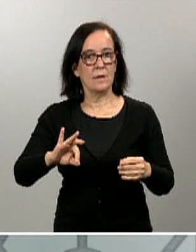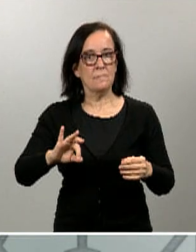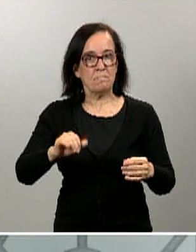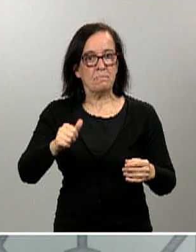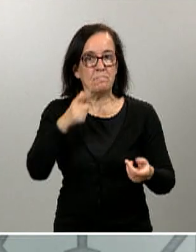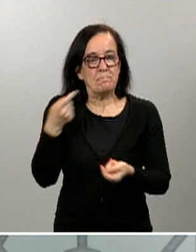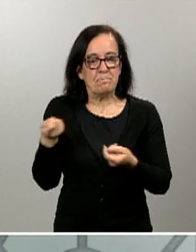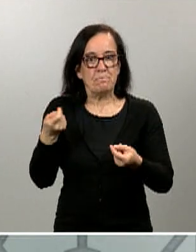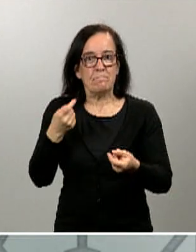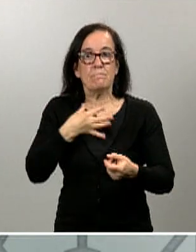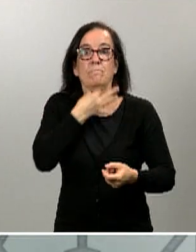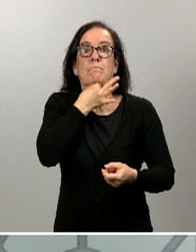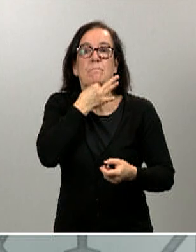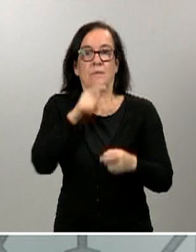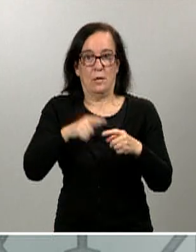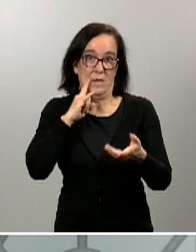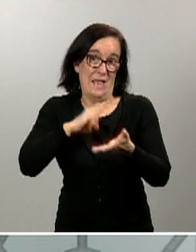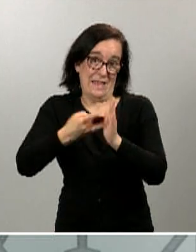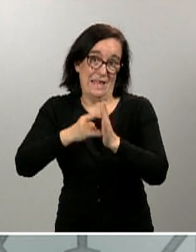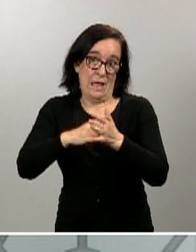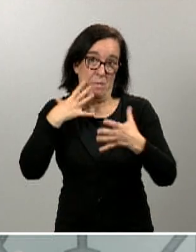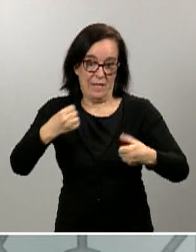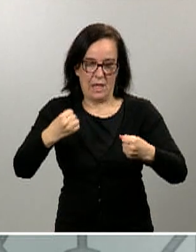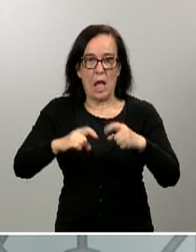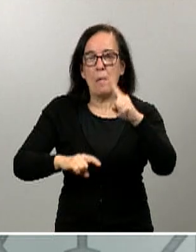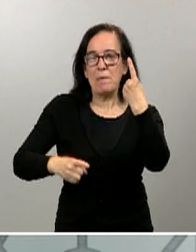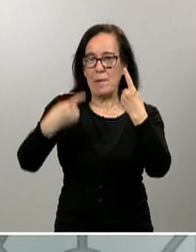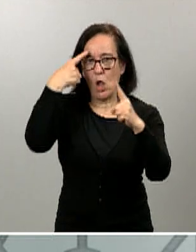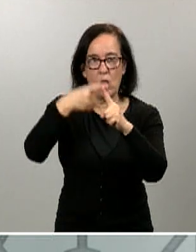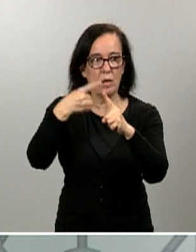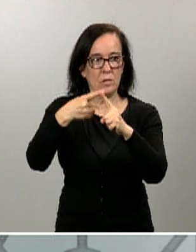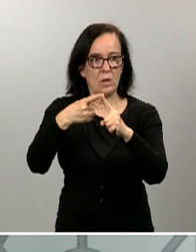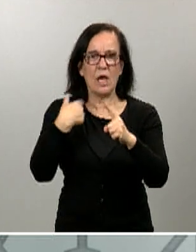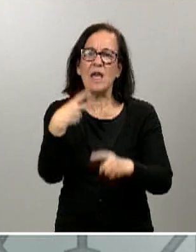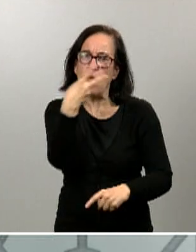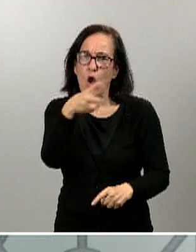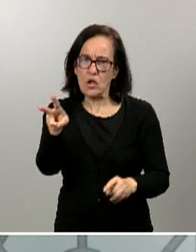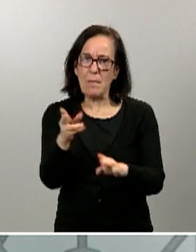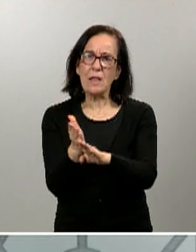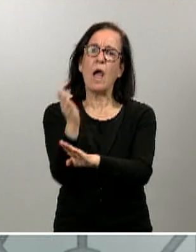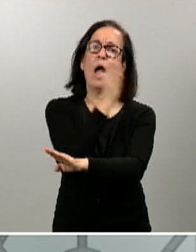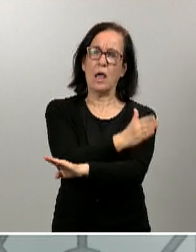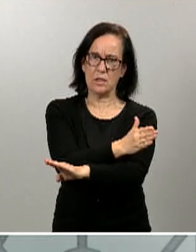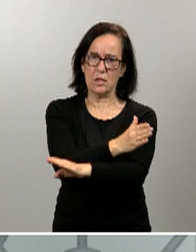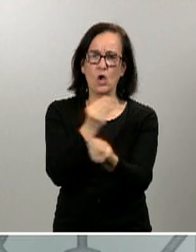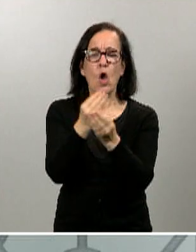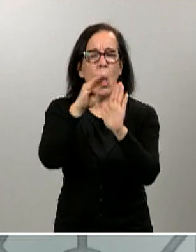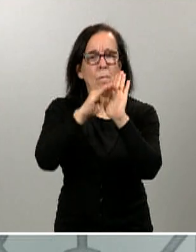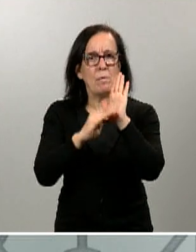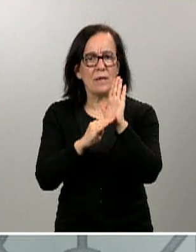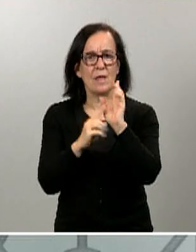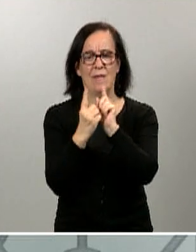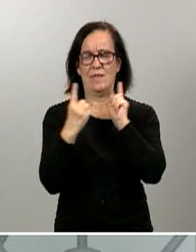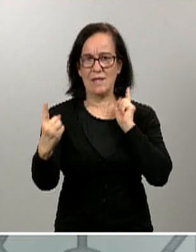para el sistema esta pandemia. Este era el principal objetivo, pero ya llevábamos dos semanas anteriores con unas medidas de distanciamiento social